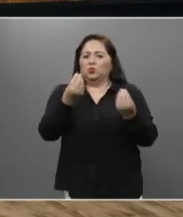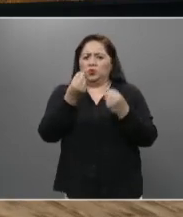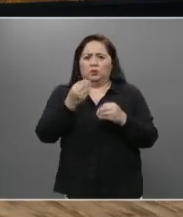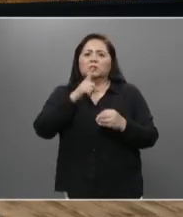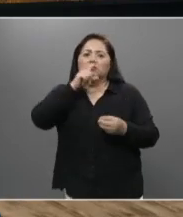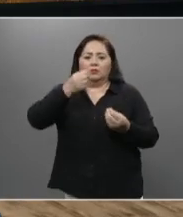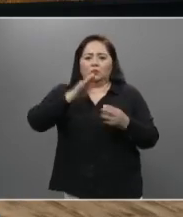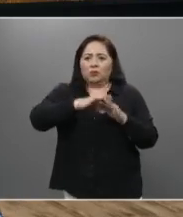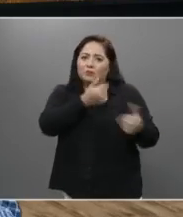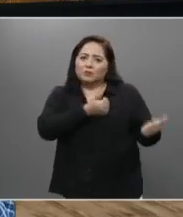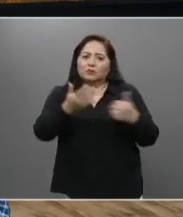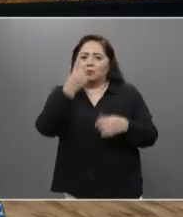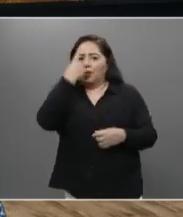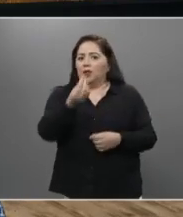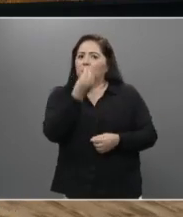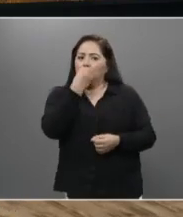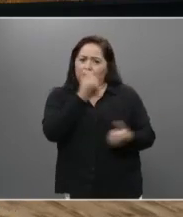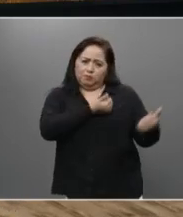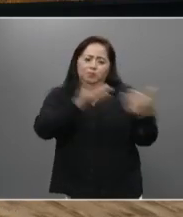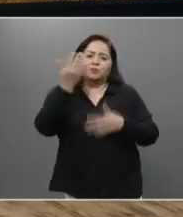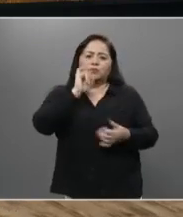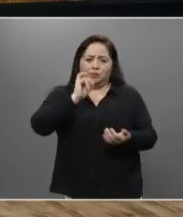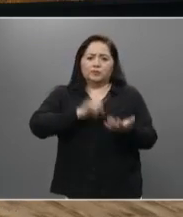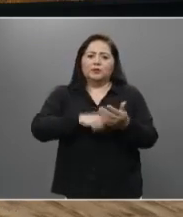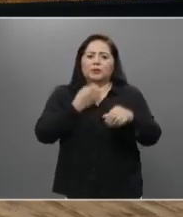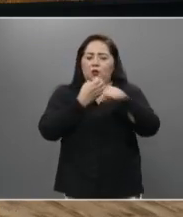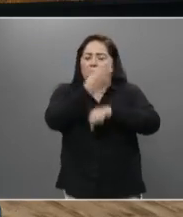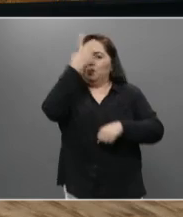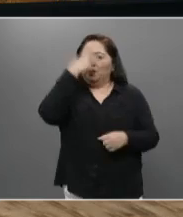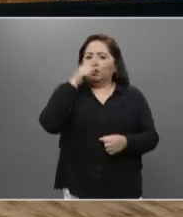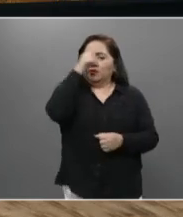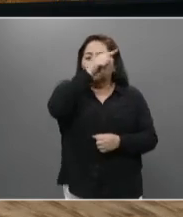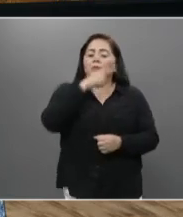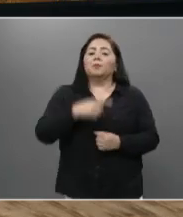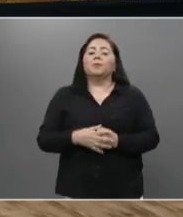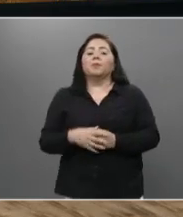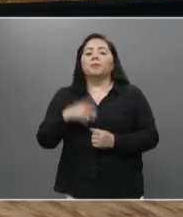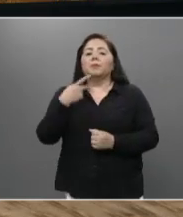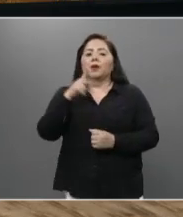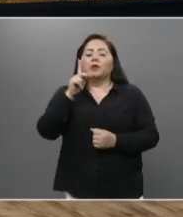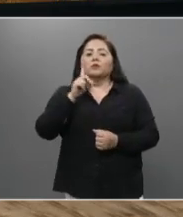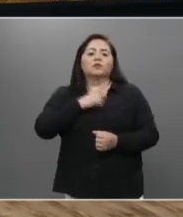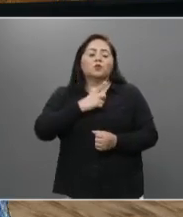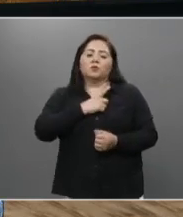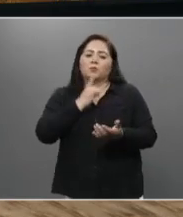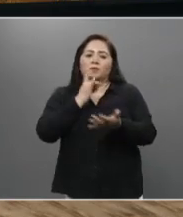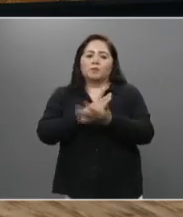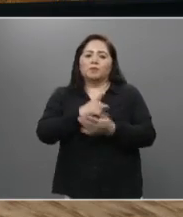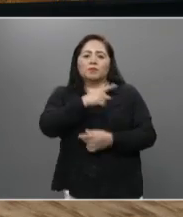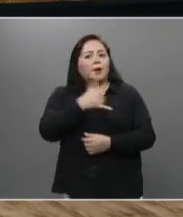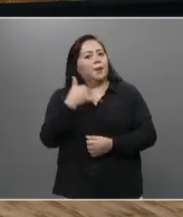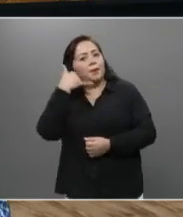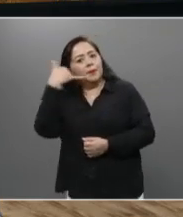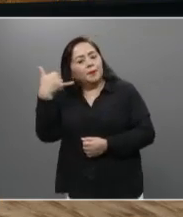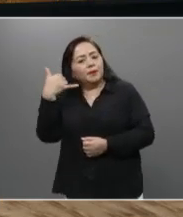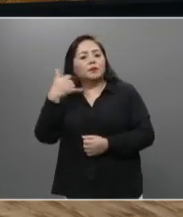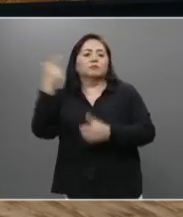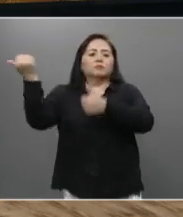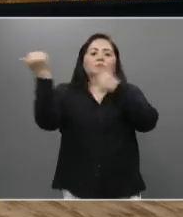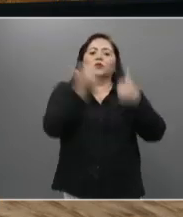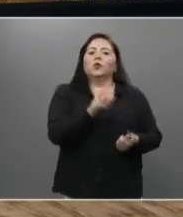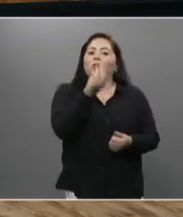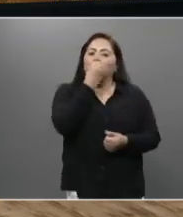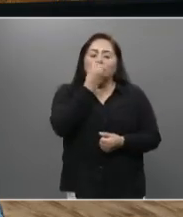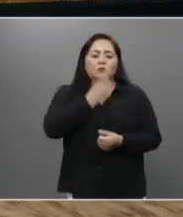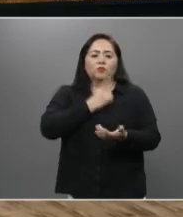distribución de alimentos en el Estado de México, pues vía, usted en el marca, le